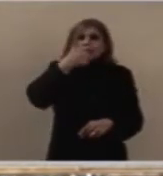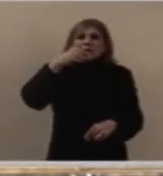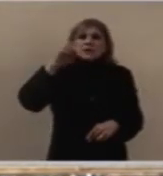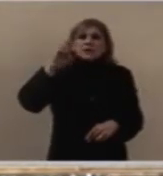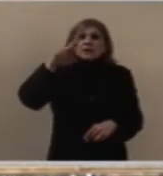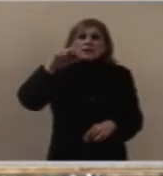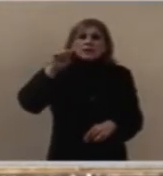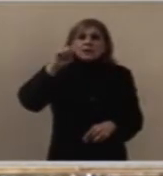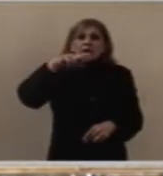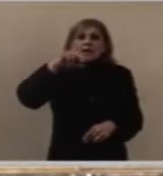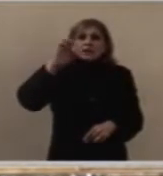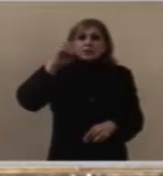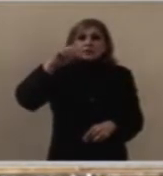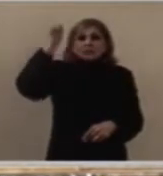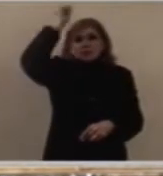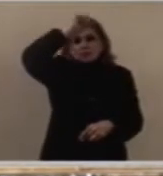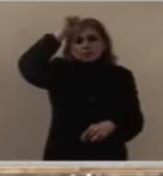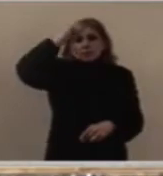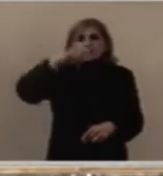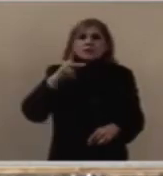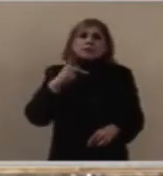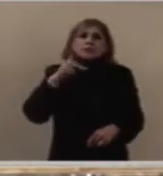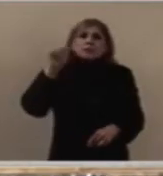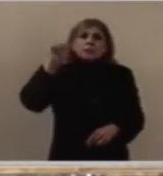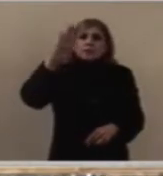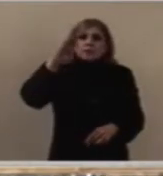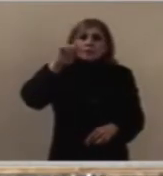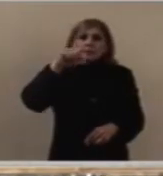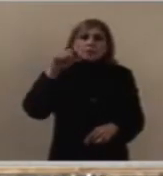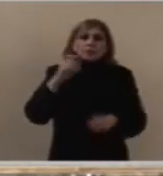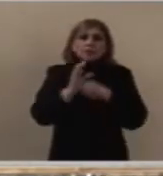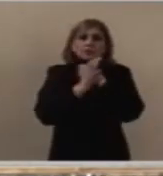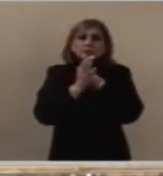y el Padre Pablo, a celebrar con nosotros.